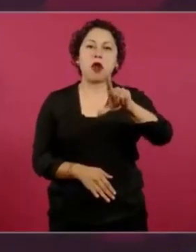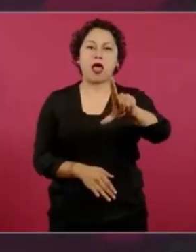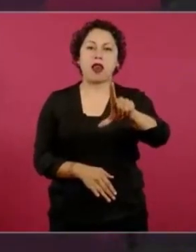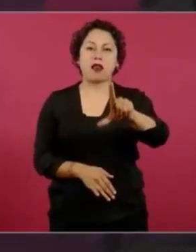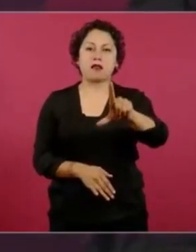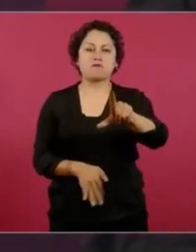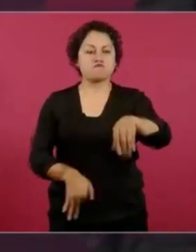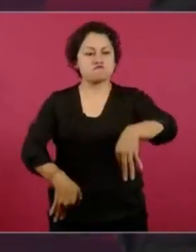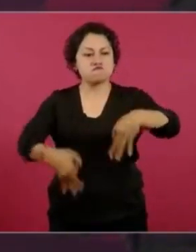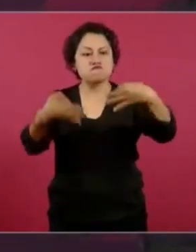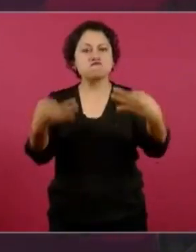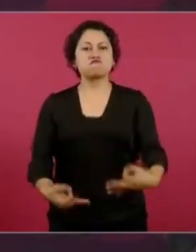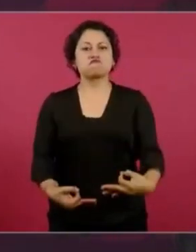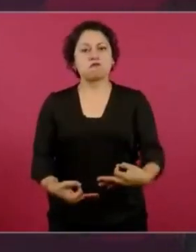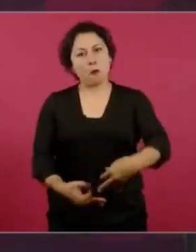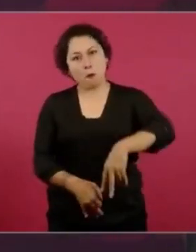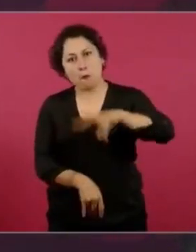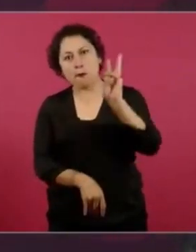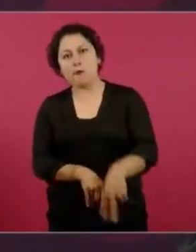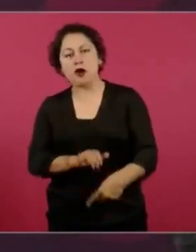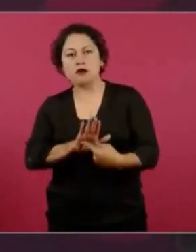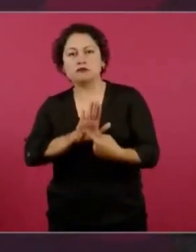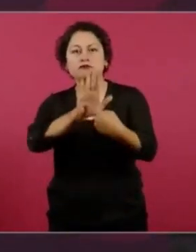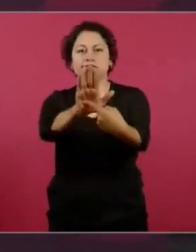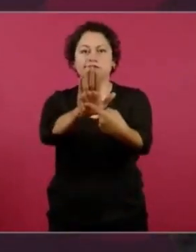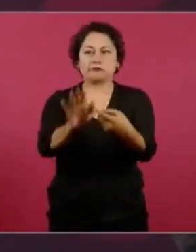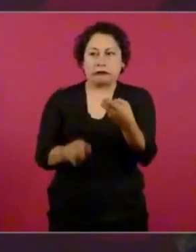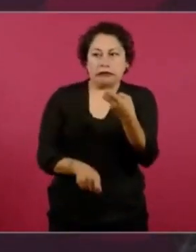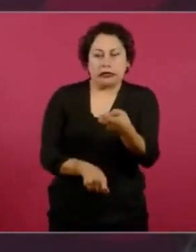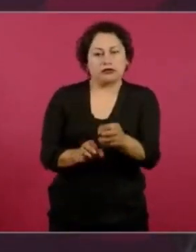relaciones de complicidad con nadie.